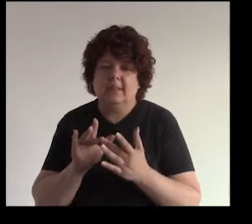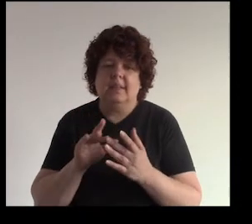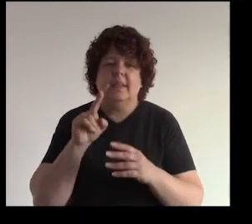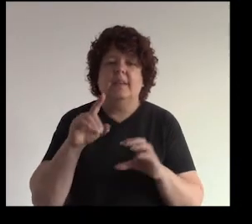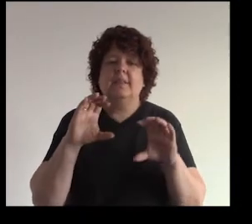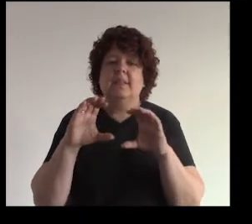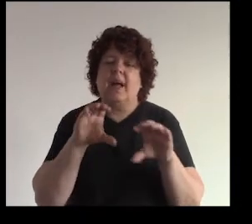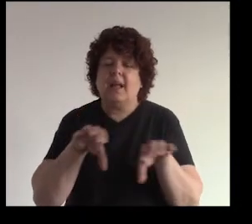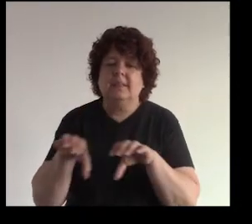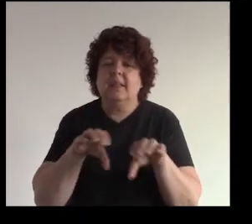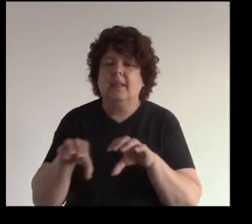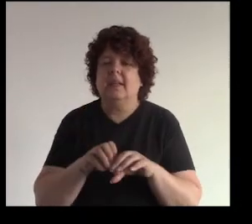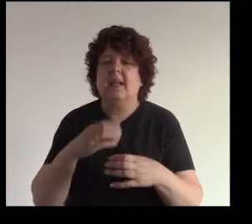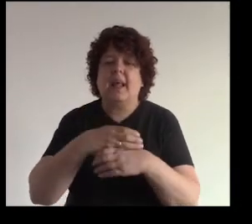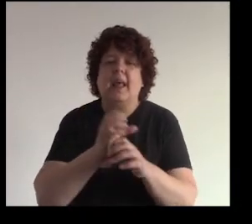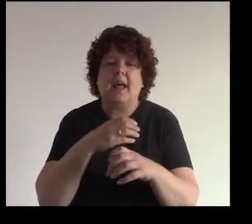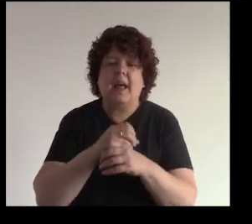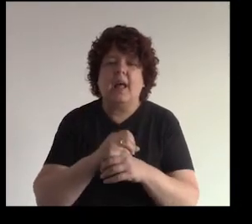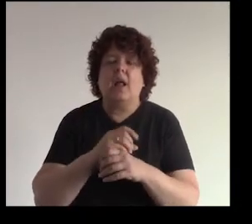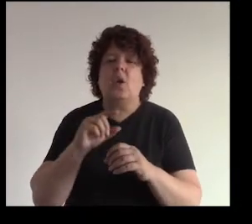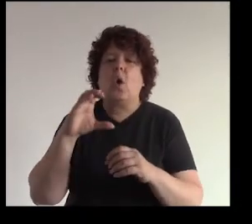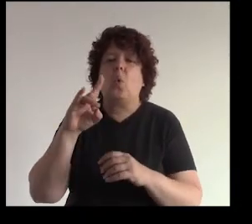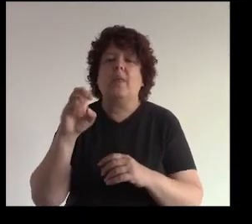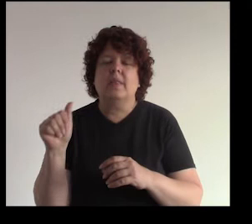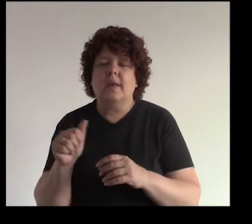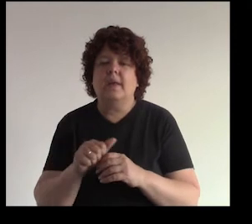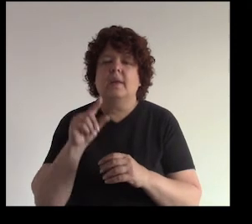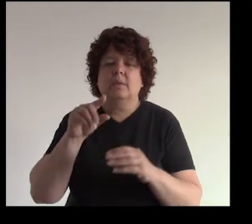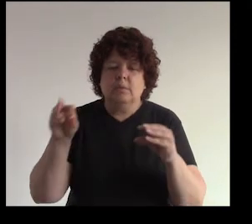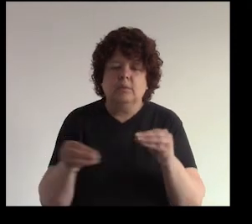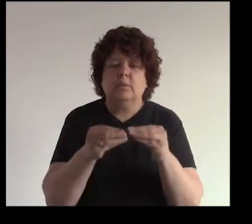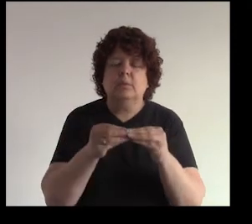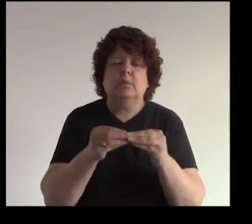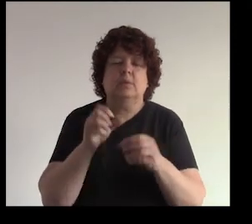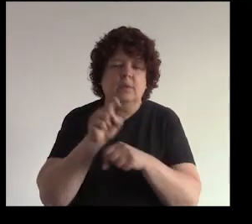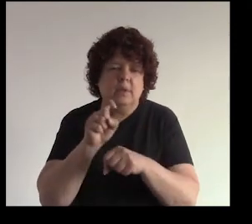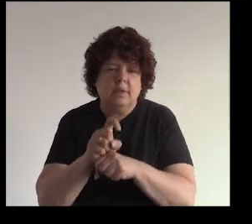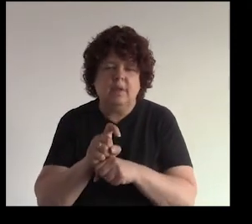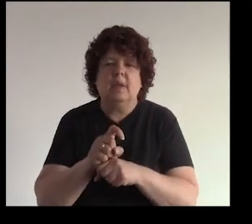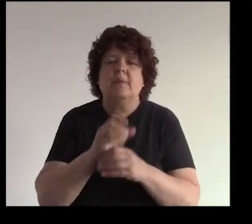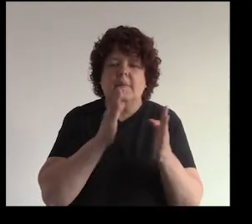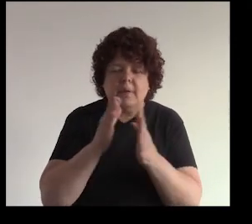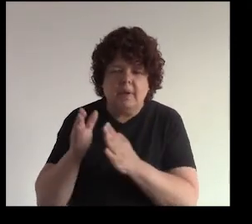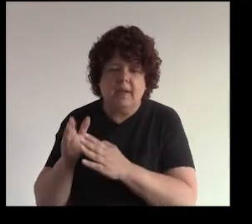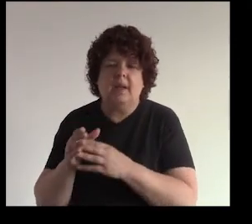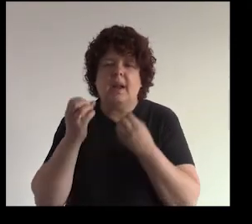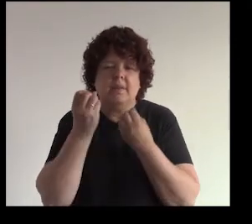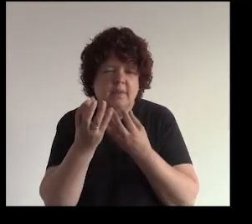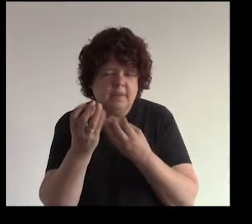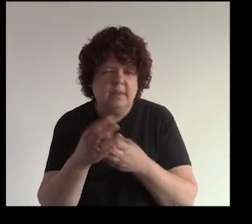y vas a crear una cuenta vas a preparar tu contenido de valor o sea tu contenido educativo tu contenido